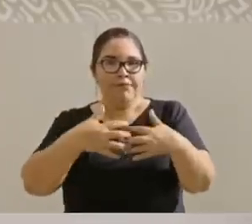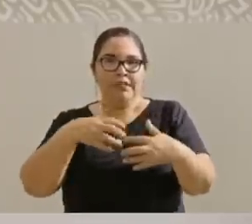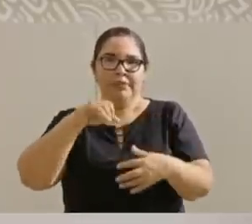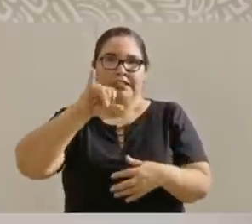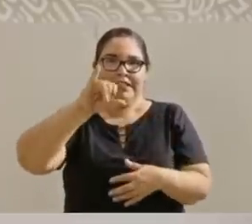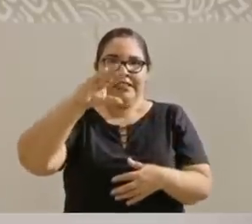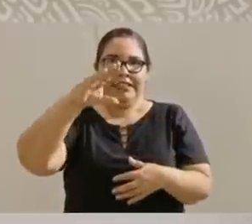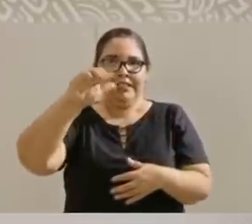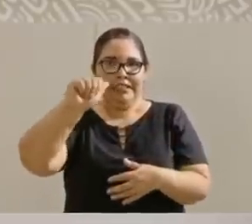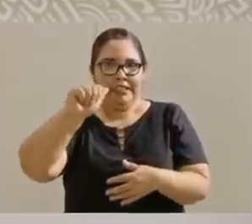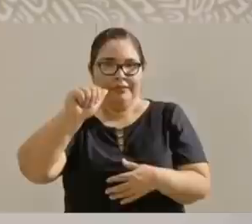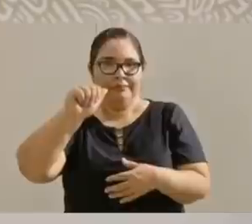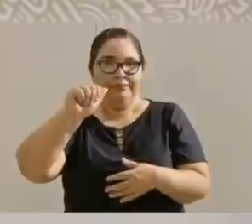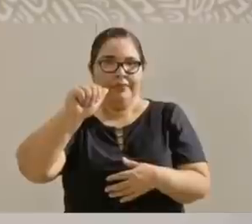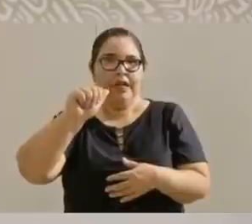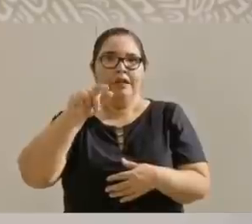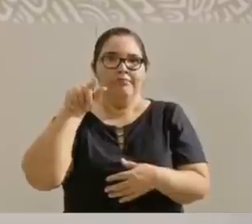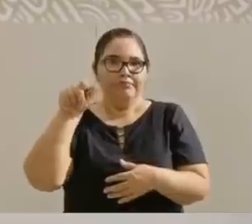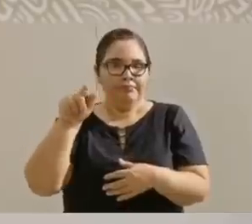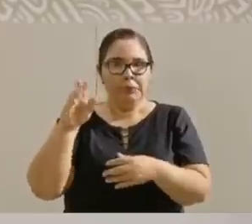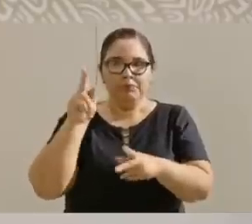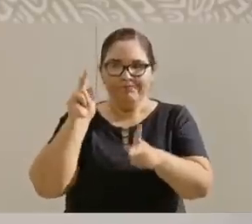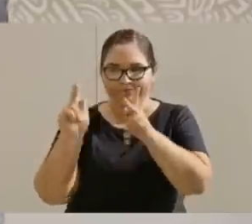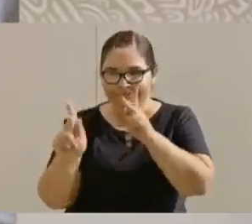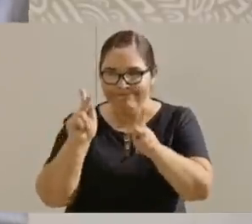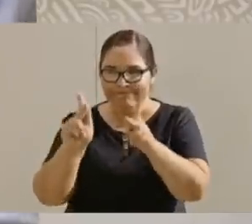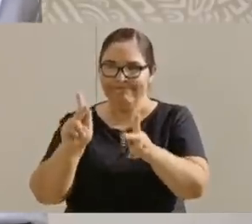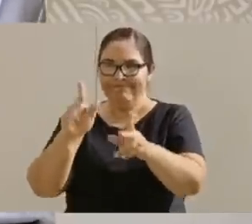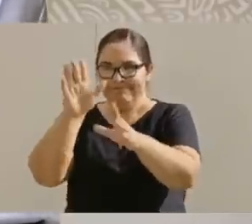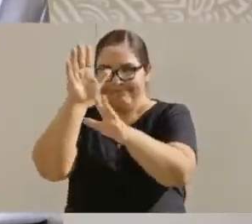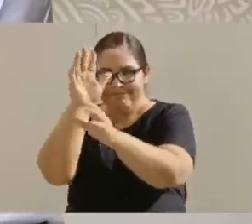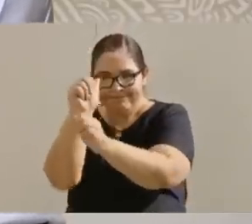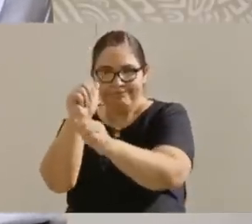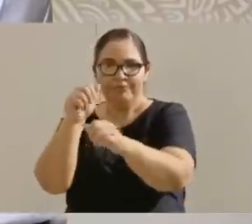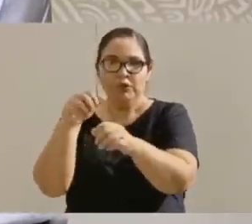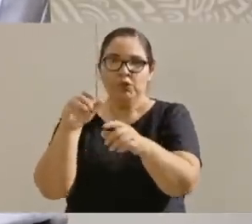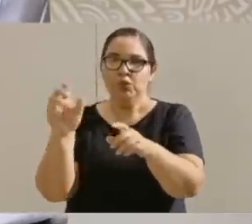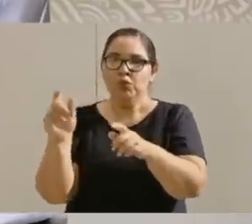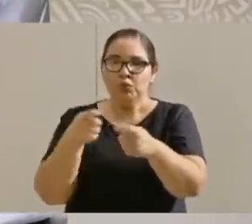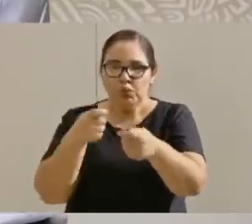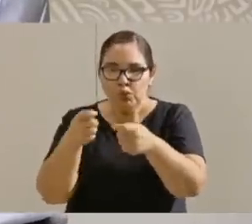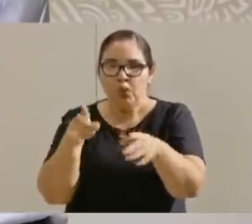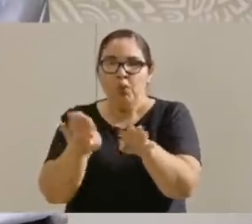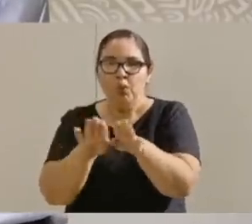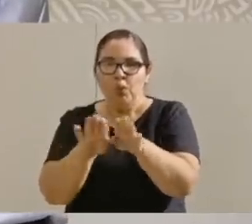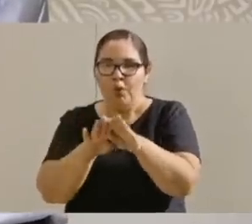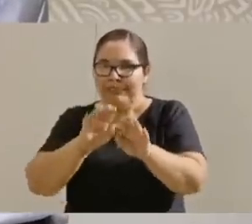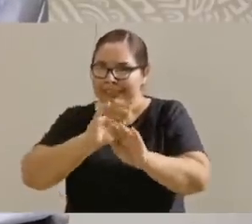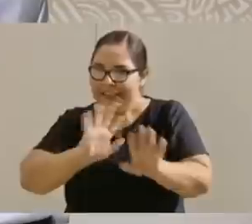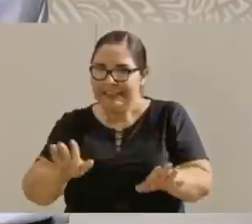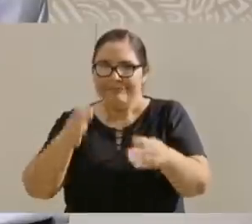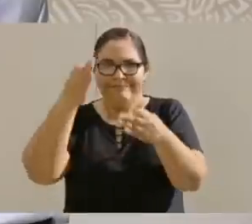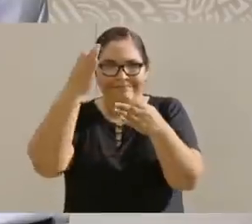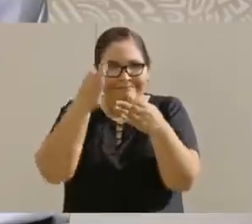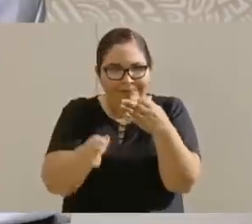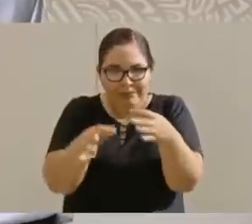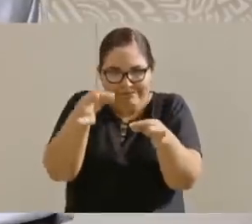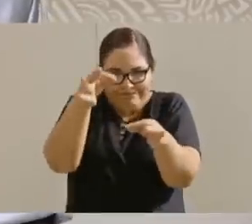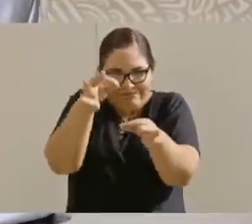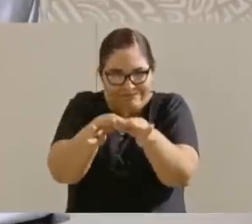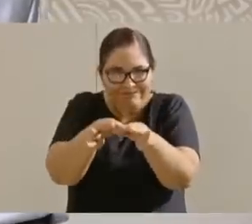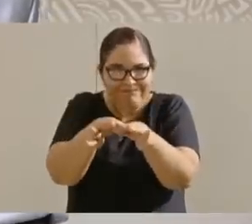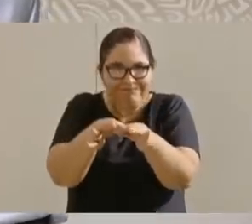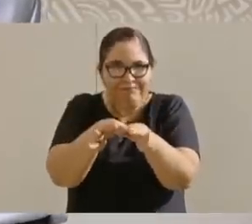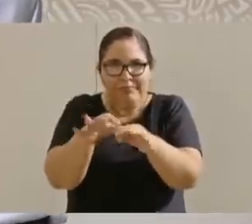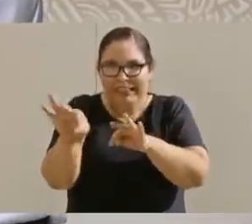Vamos a hablar con los directivos de ICA para que se